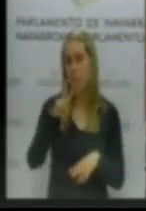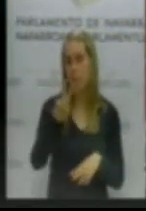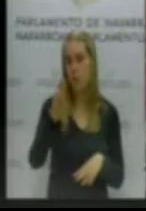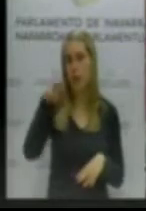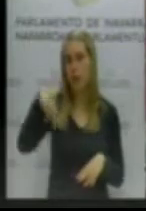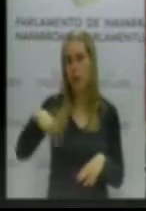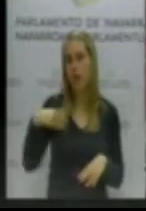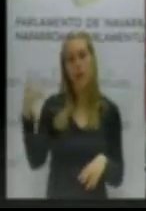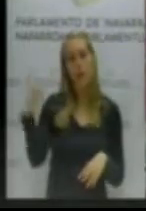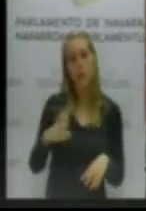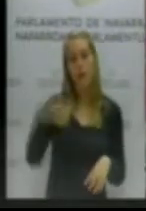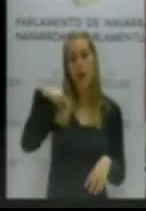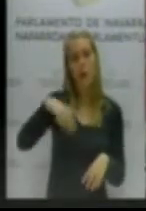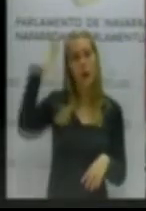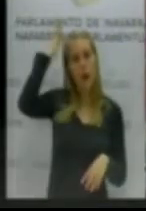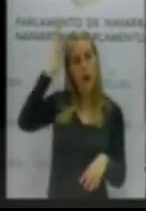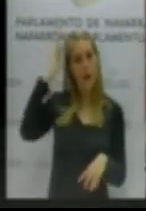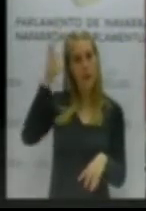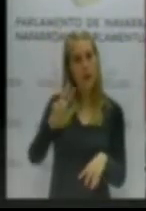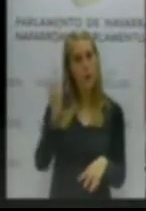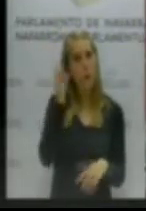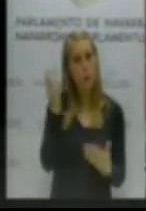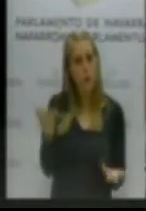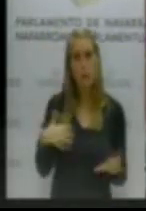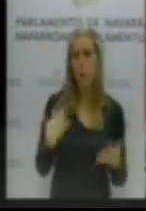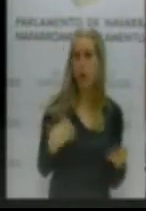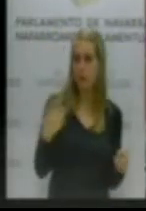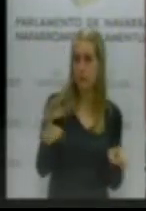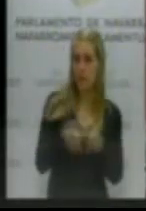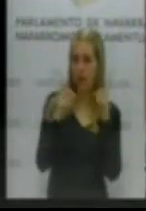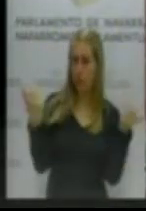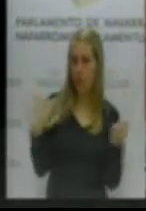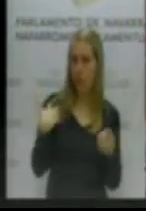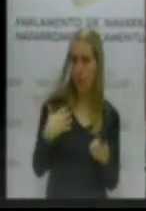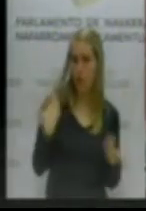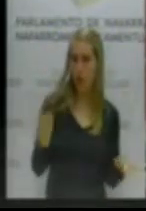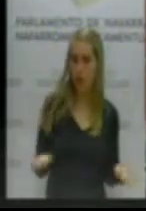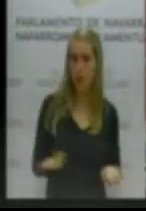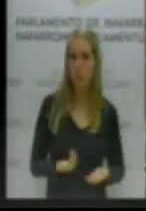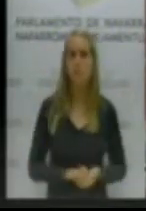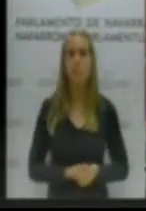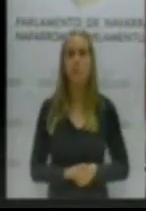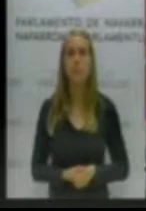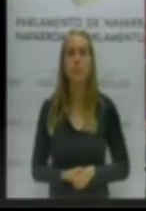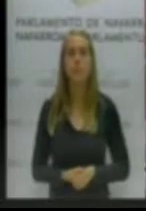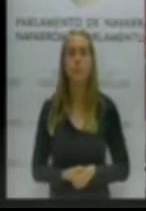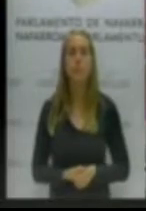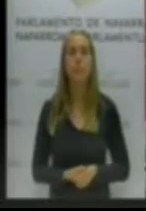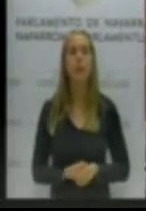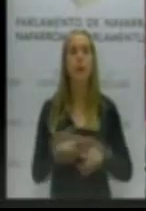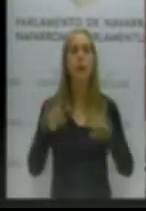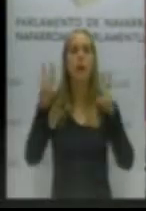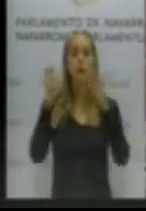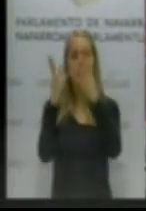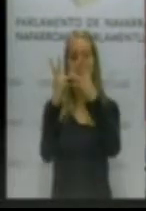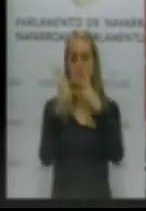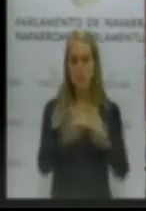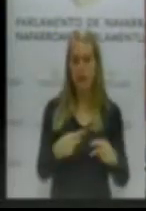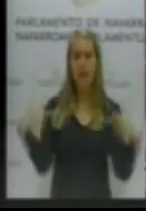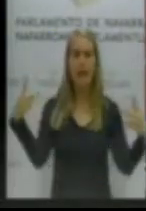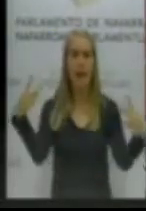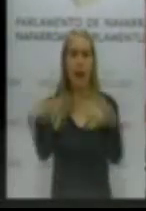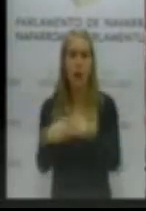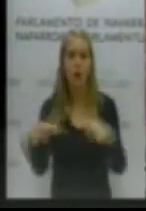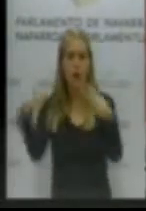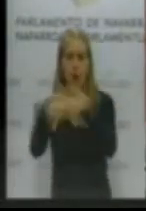a hablar de las viudas navarras. Aunque le moleste. Aunque le moleste. En cuanto a los cómputos que dicen y a los recortes que dicen